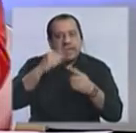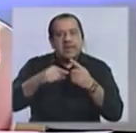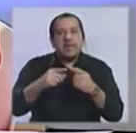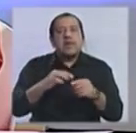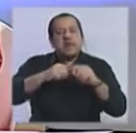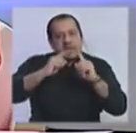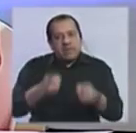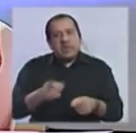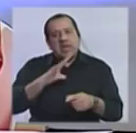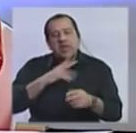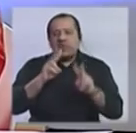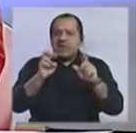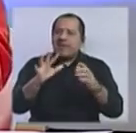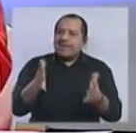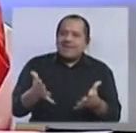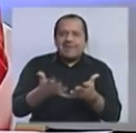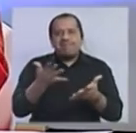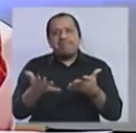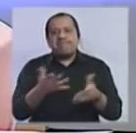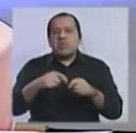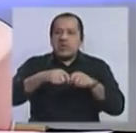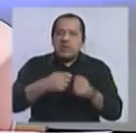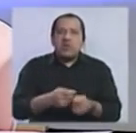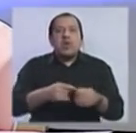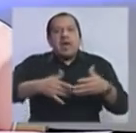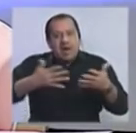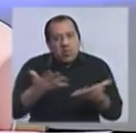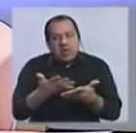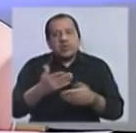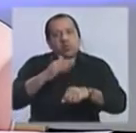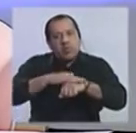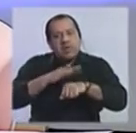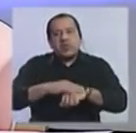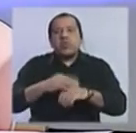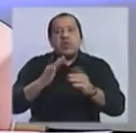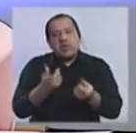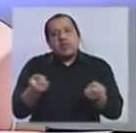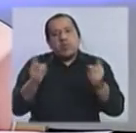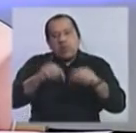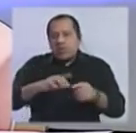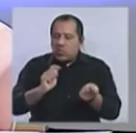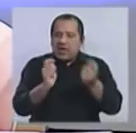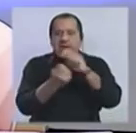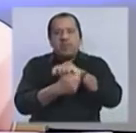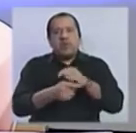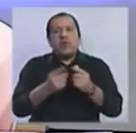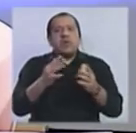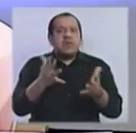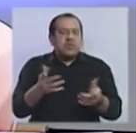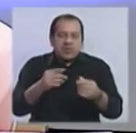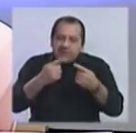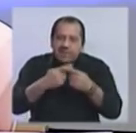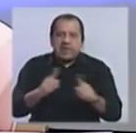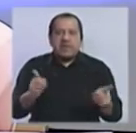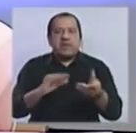también hay un mensaje de decir, bueno, quizás es el momento de una renovación y eso también implica otras formas